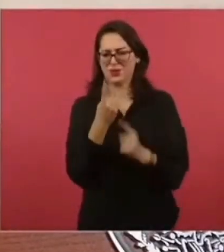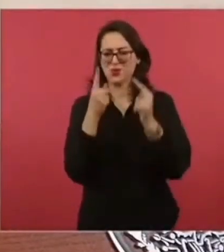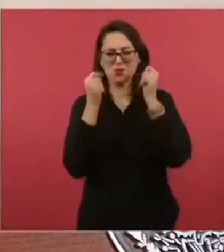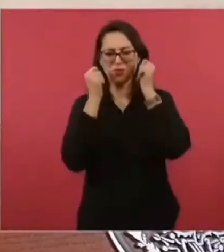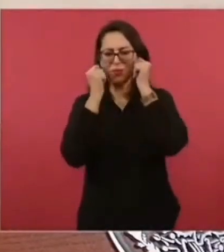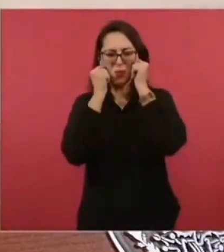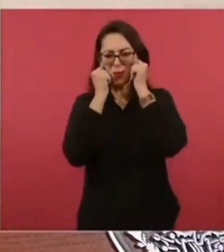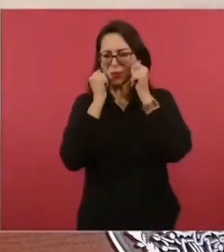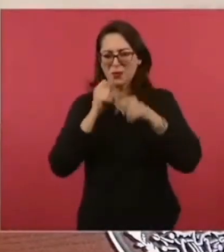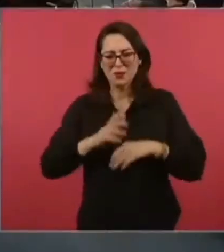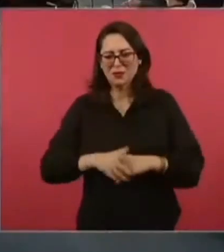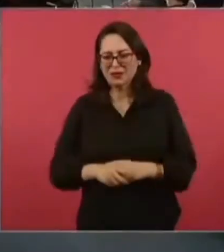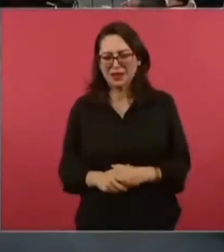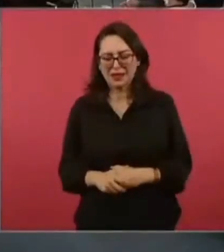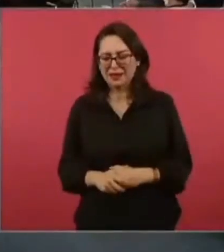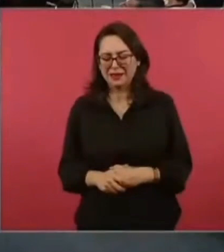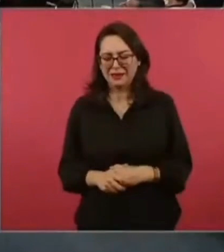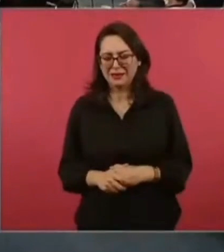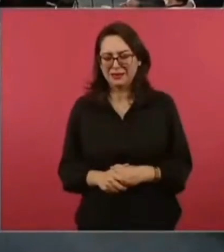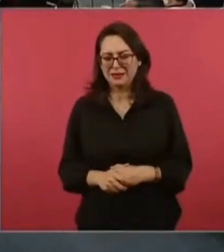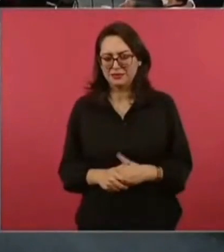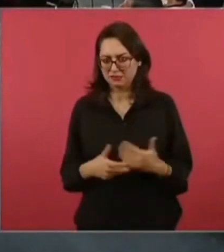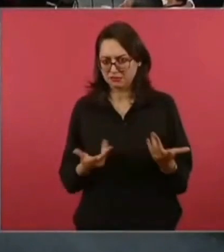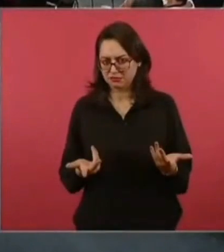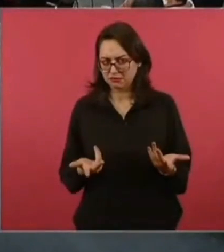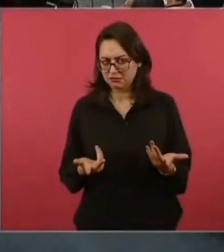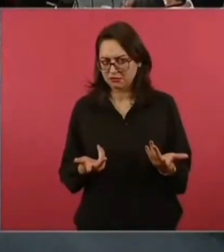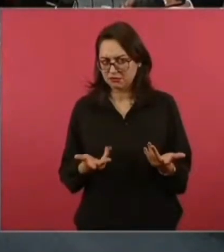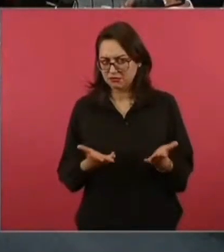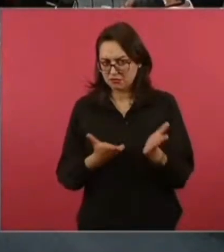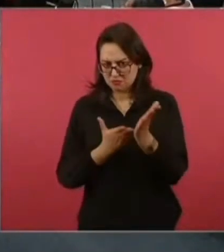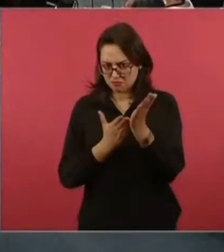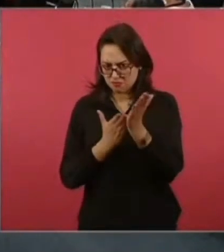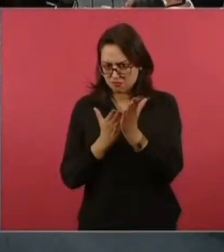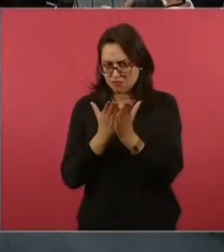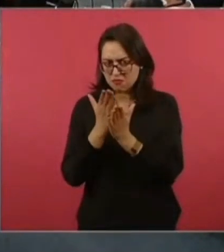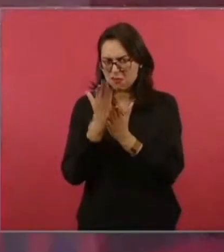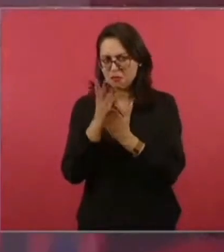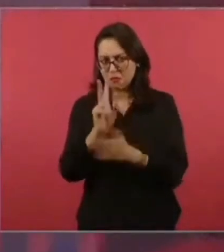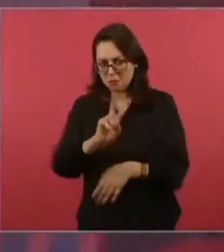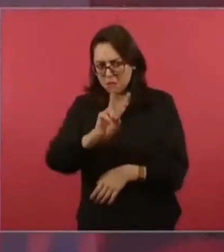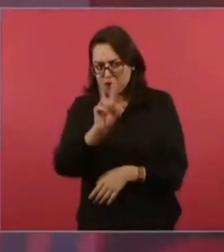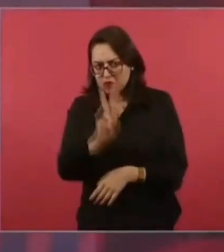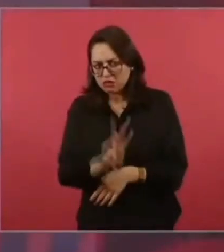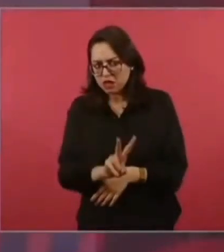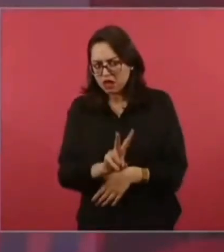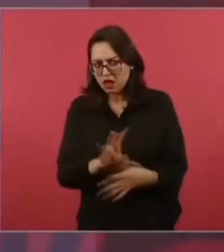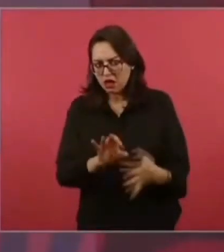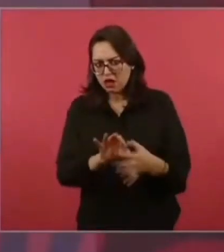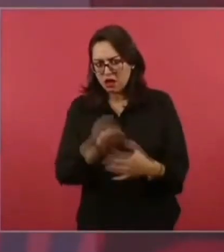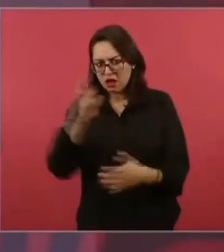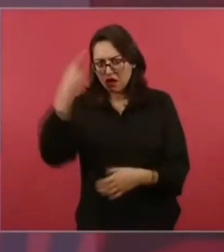Si no... Si hemos sido consecuentes o no en la vida.